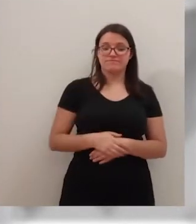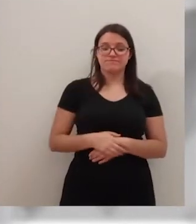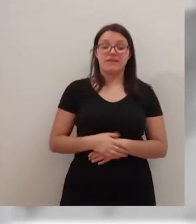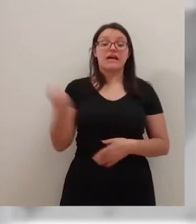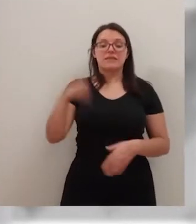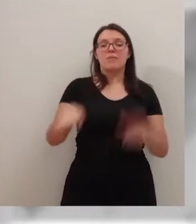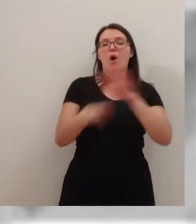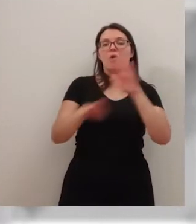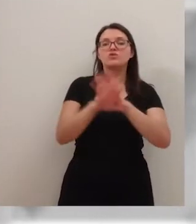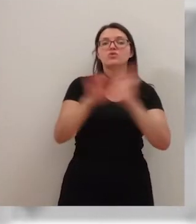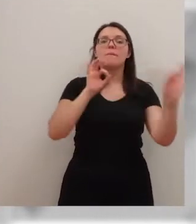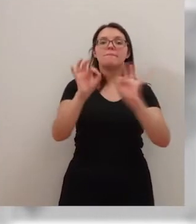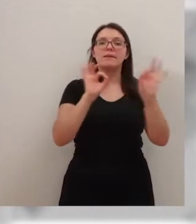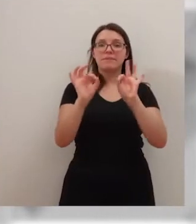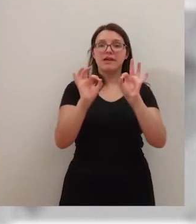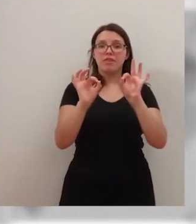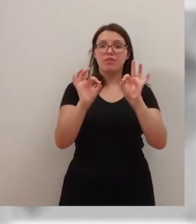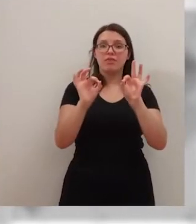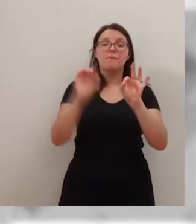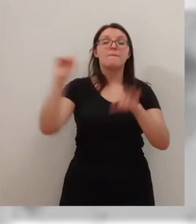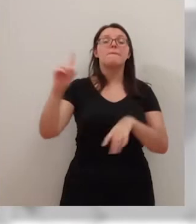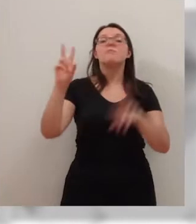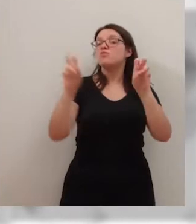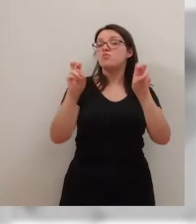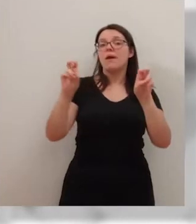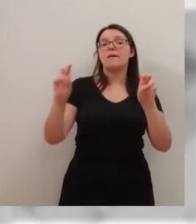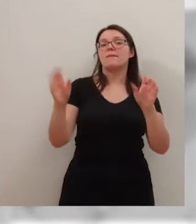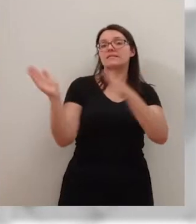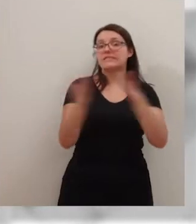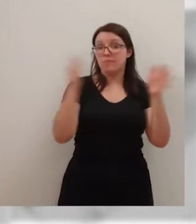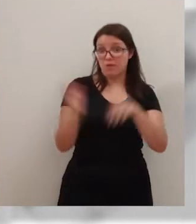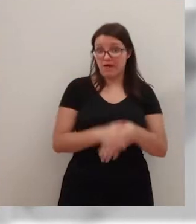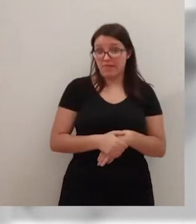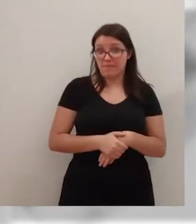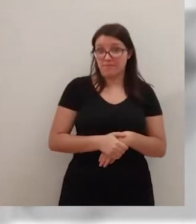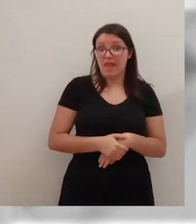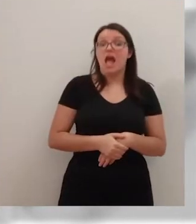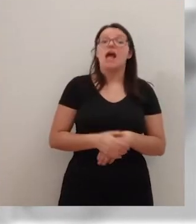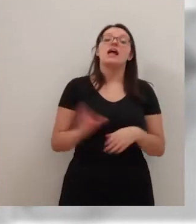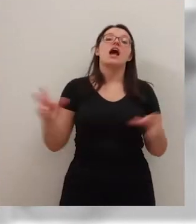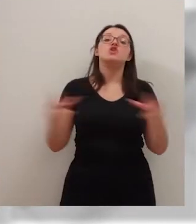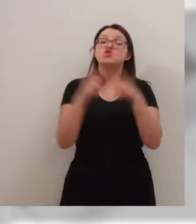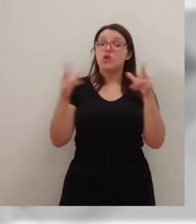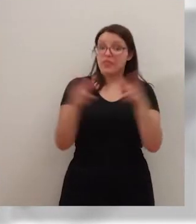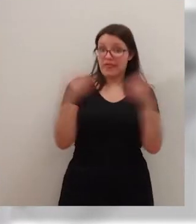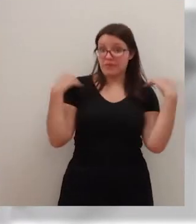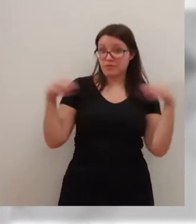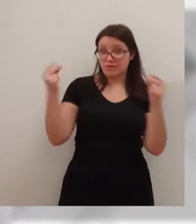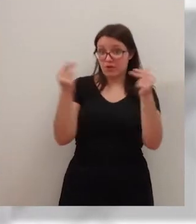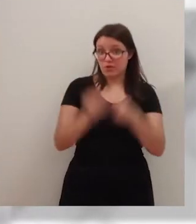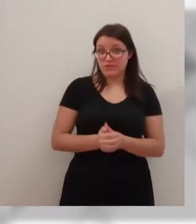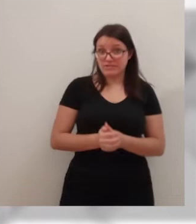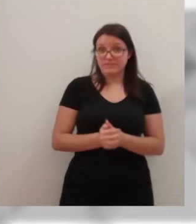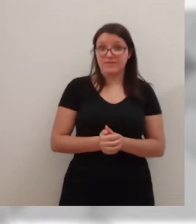También continúan con su preparación para la nueva temporada. Sociedad Deportiva Logroñés y Calahorra. Blanquerrojos y rojillos disputaron